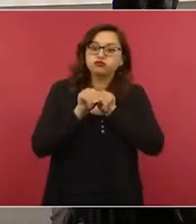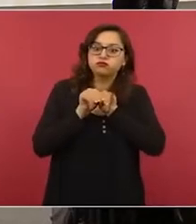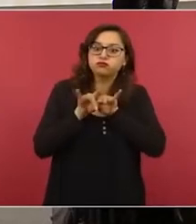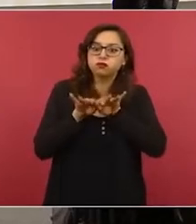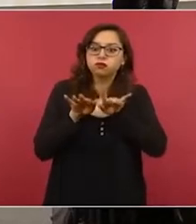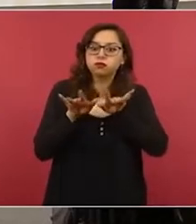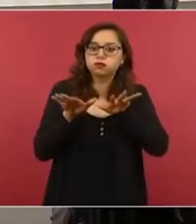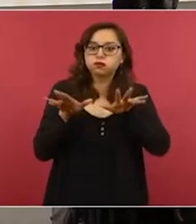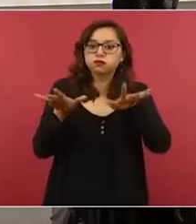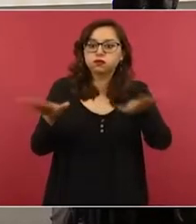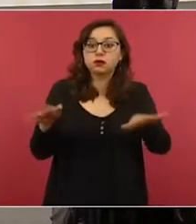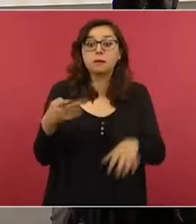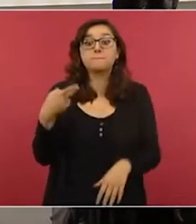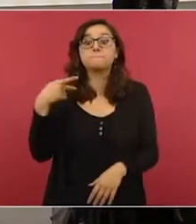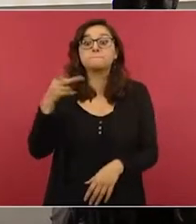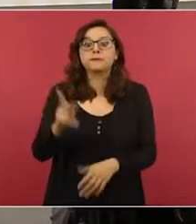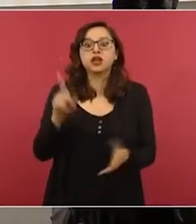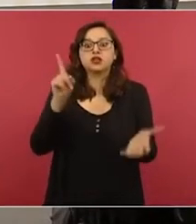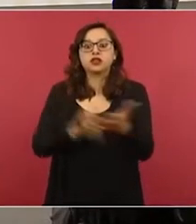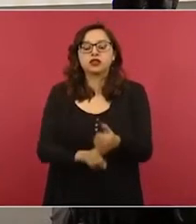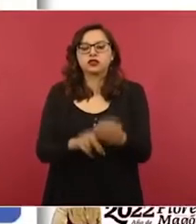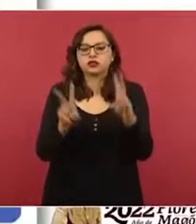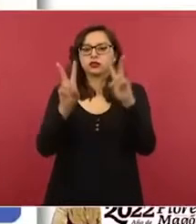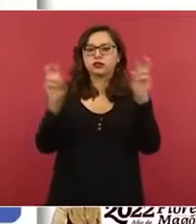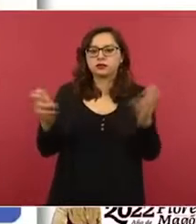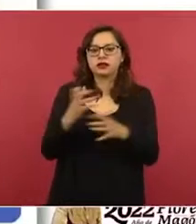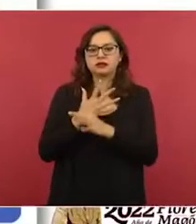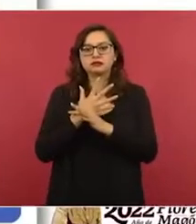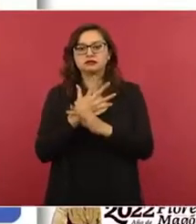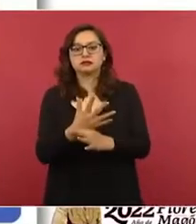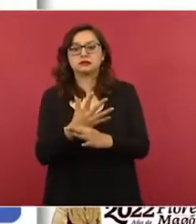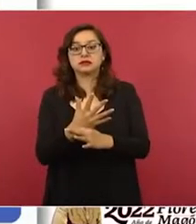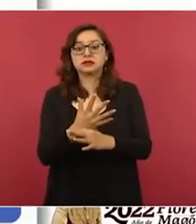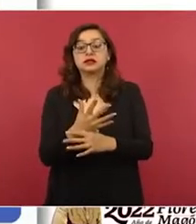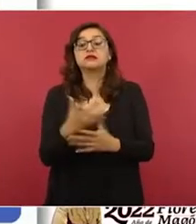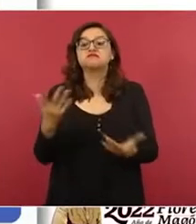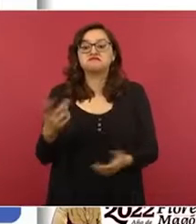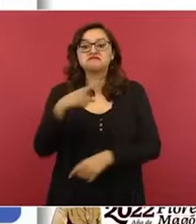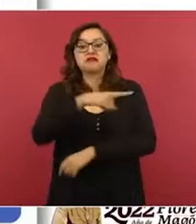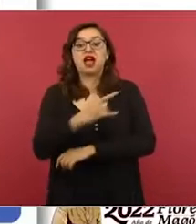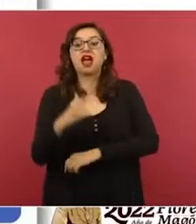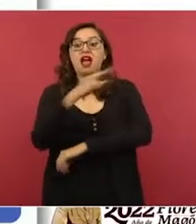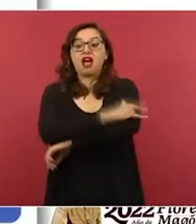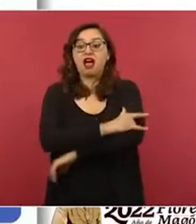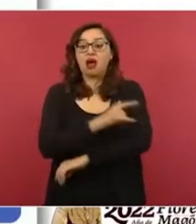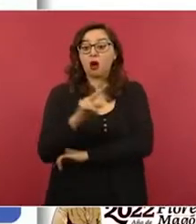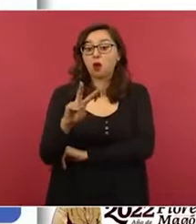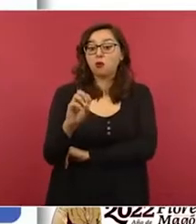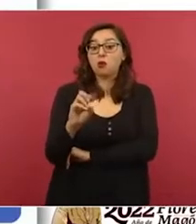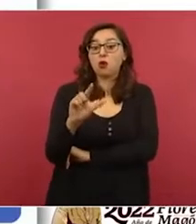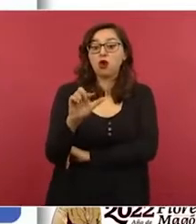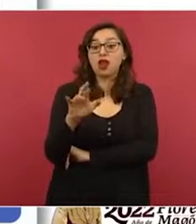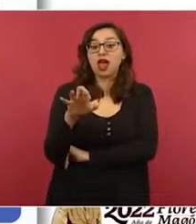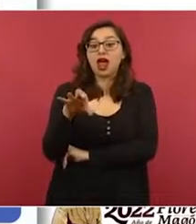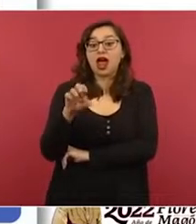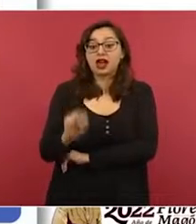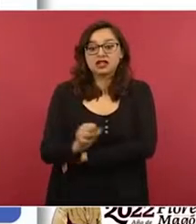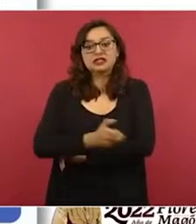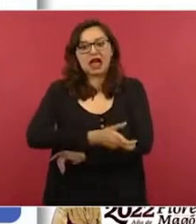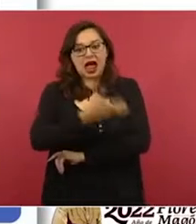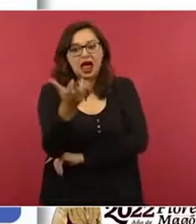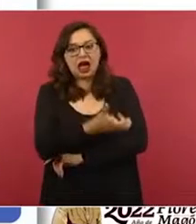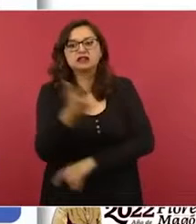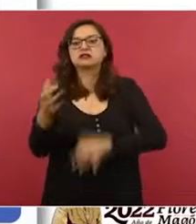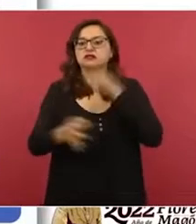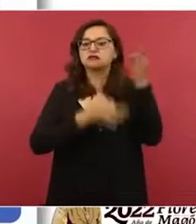pero con el mensaje de que la Aerolínea estaba promoviendo el ejercicio de la revocación de mandato